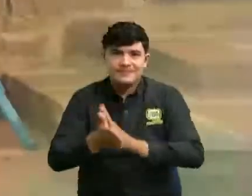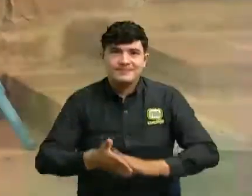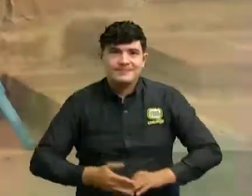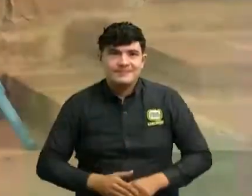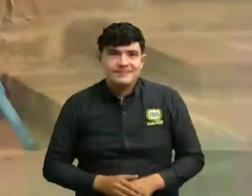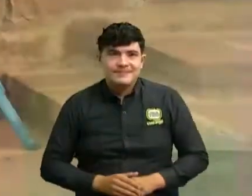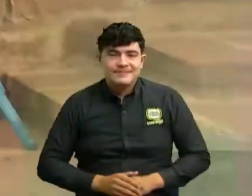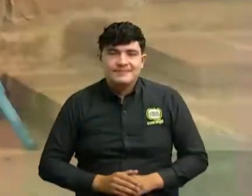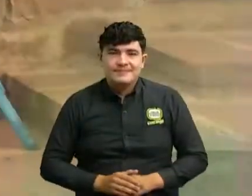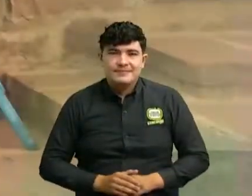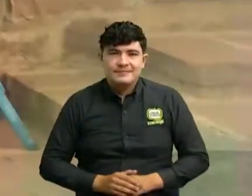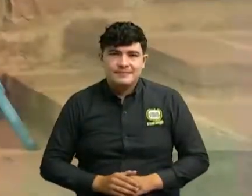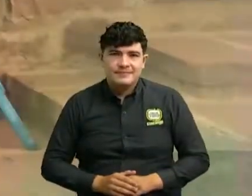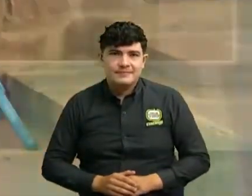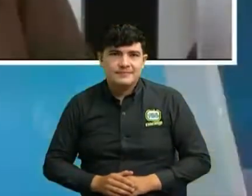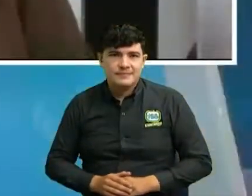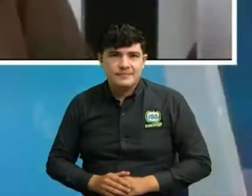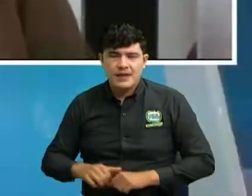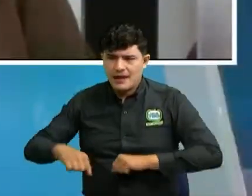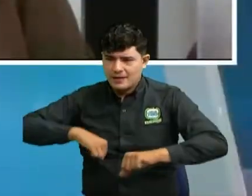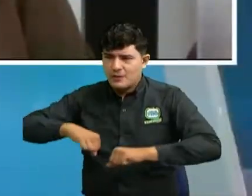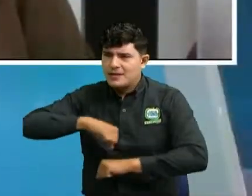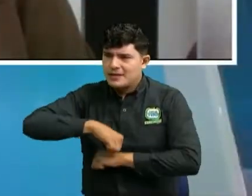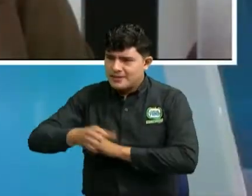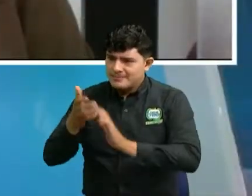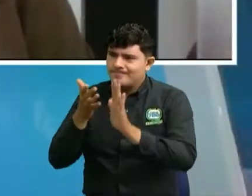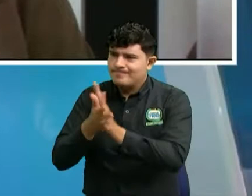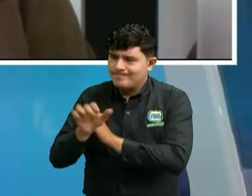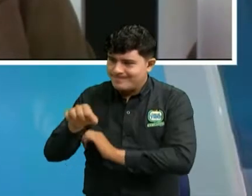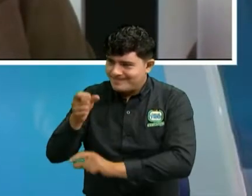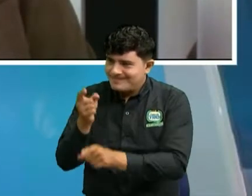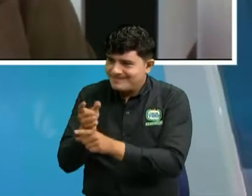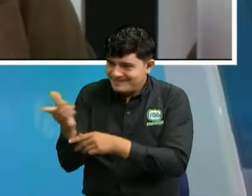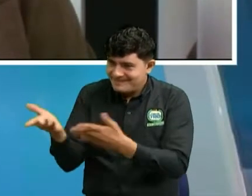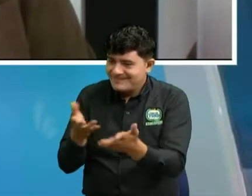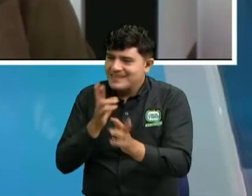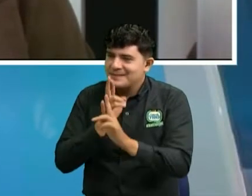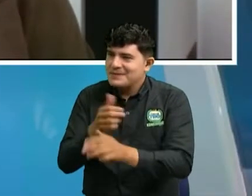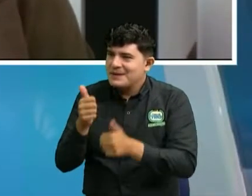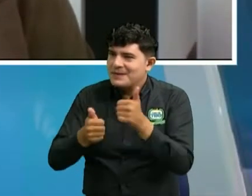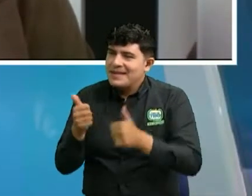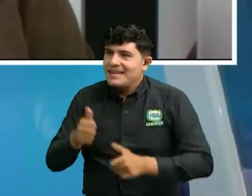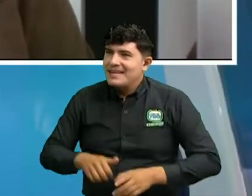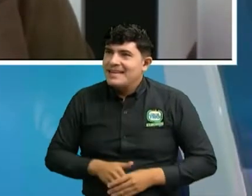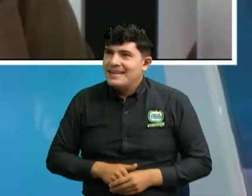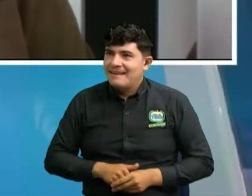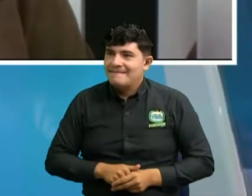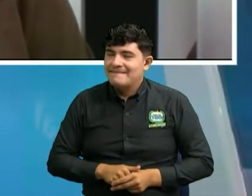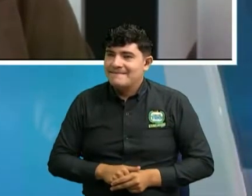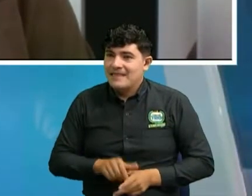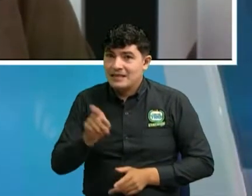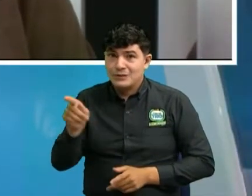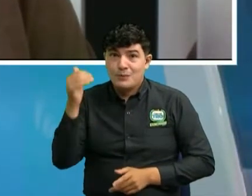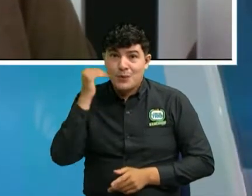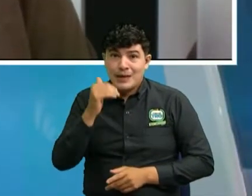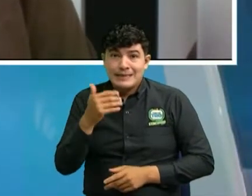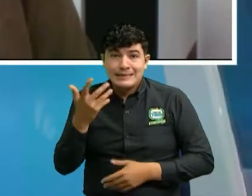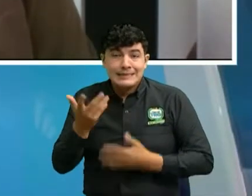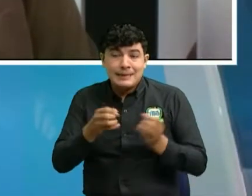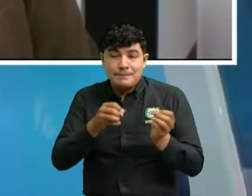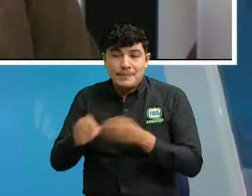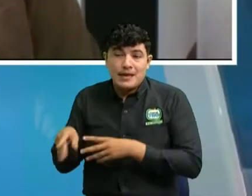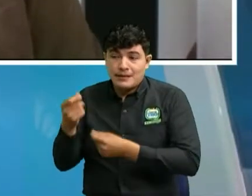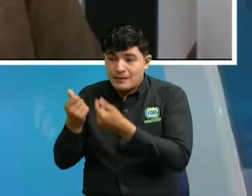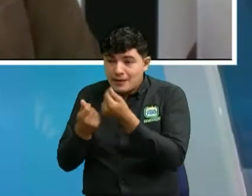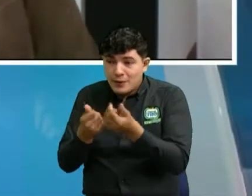bueno abogado en actúe en derecho doctora Marlene se lo contamos que le podemos decir a esta mujer que perdió su dinero